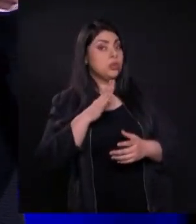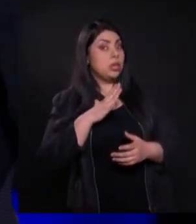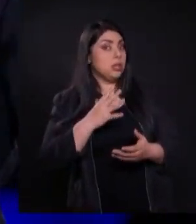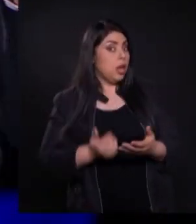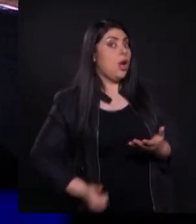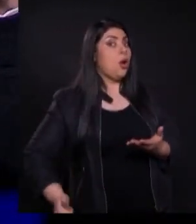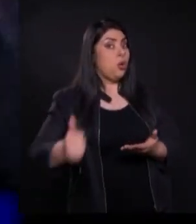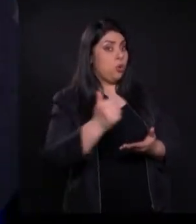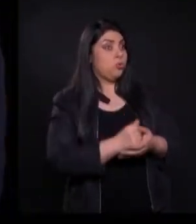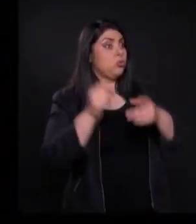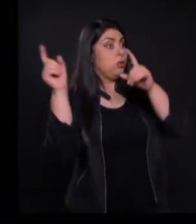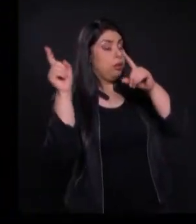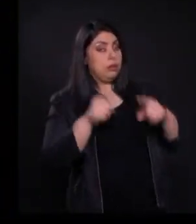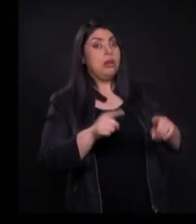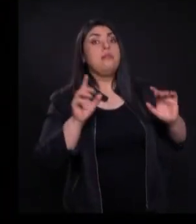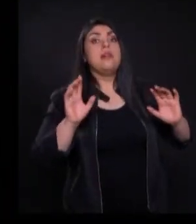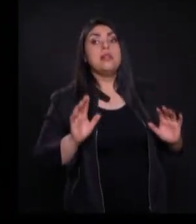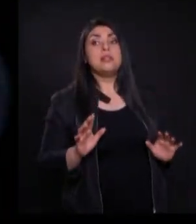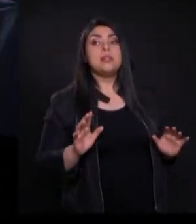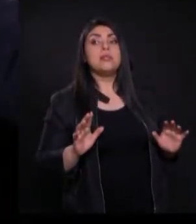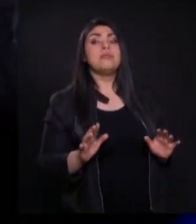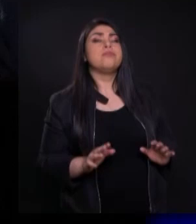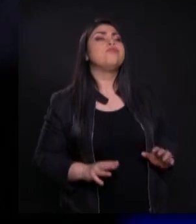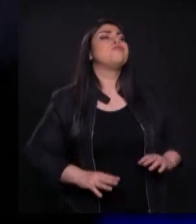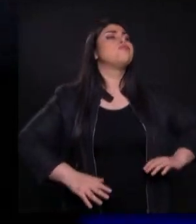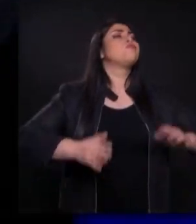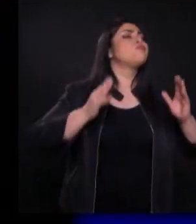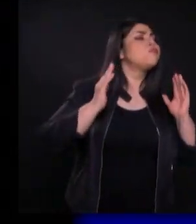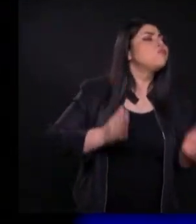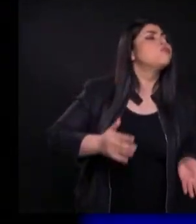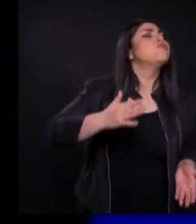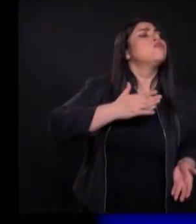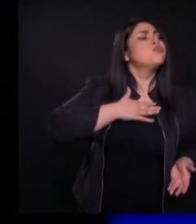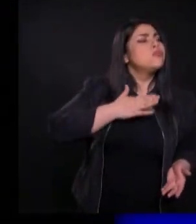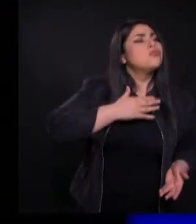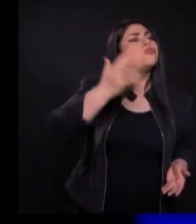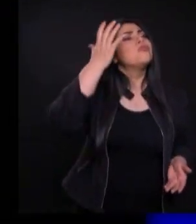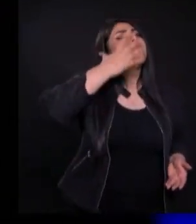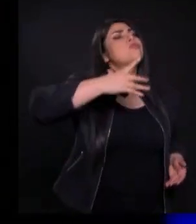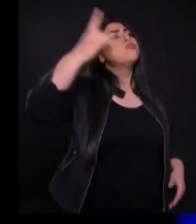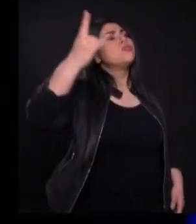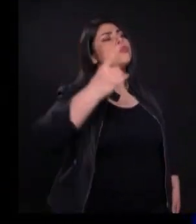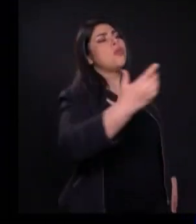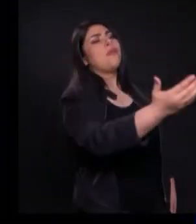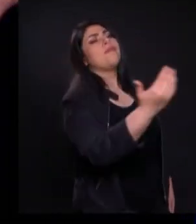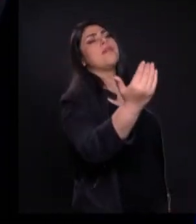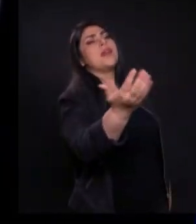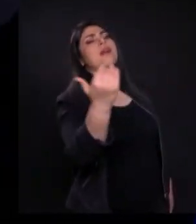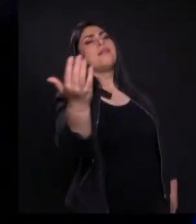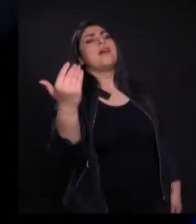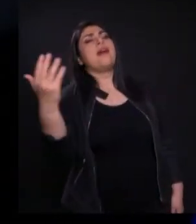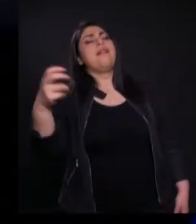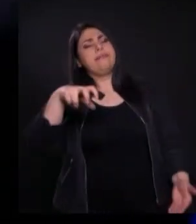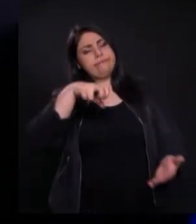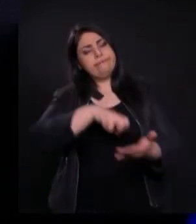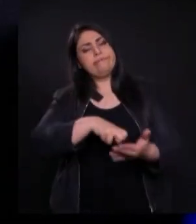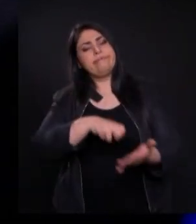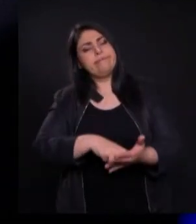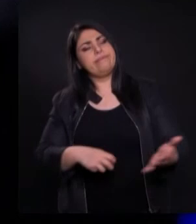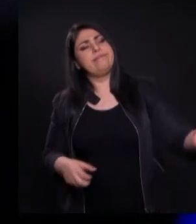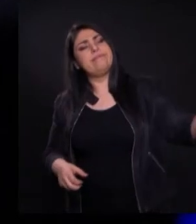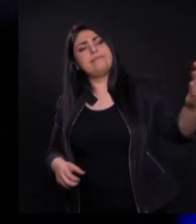Y con esa solvencia Decir Mire momento Yo soy Dios De todos ustedes Así que todos Se postran Todos se humillan